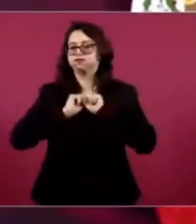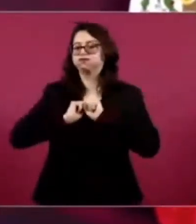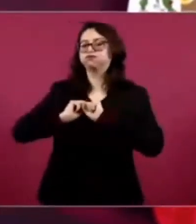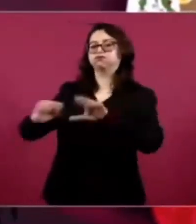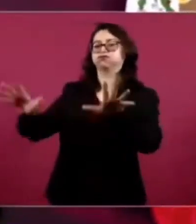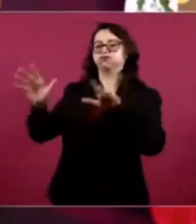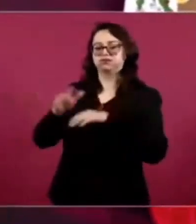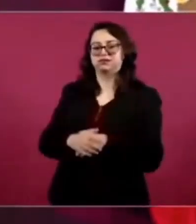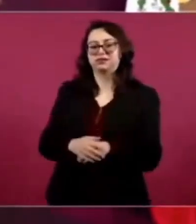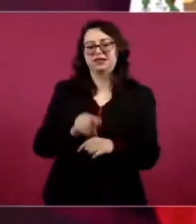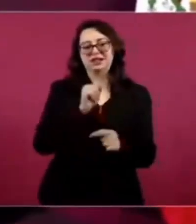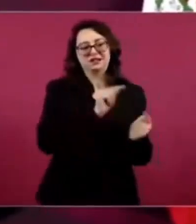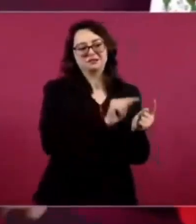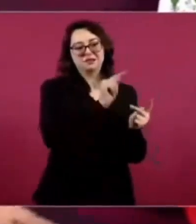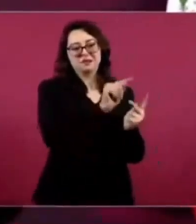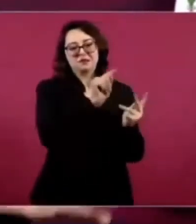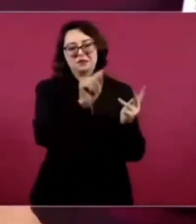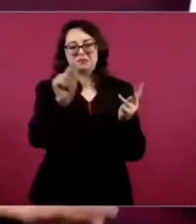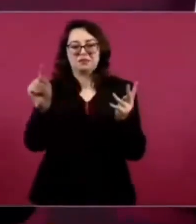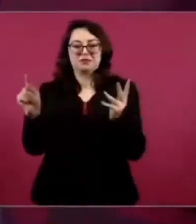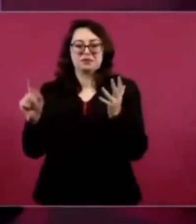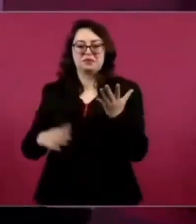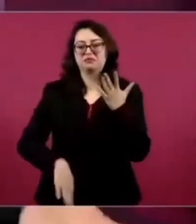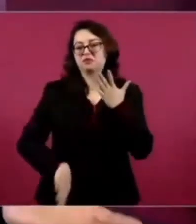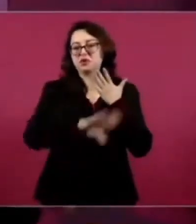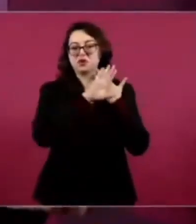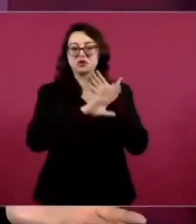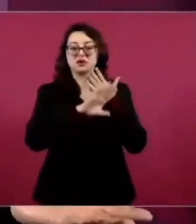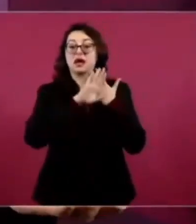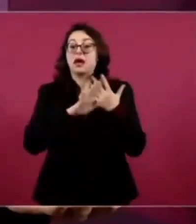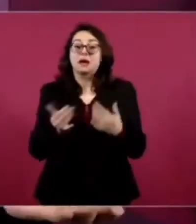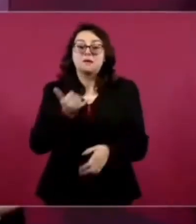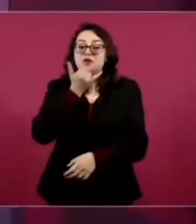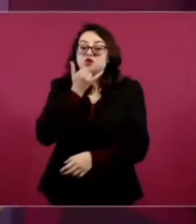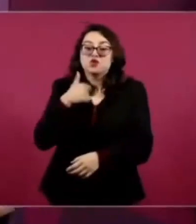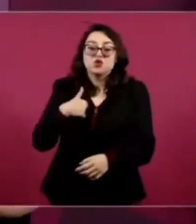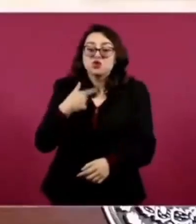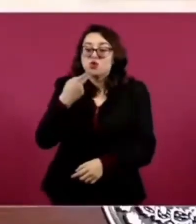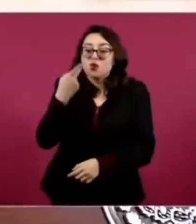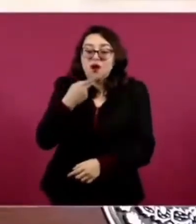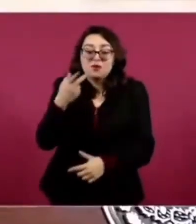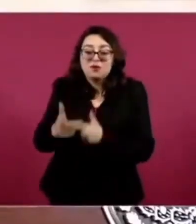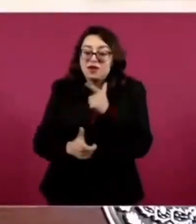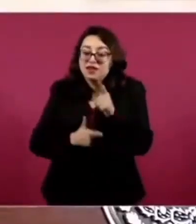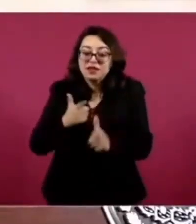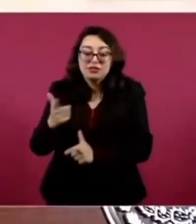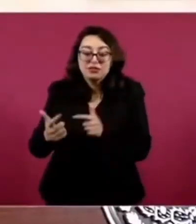Ciro Gómez Leiva. Es que yo hablo muy despacio, no hablo de corrido. Espérenme.